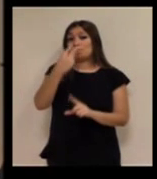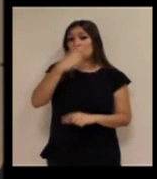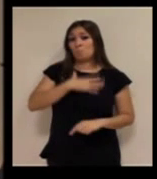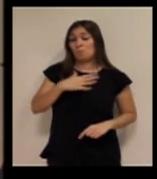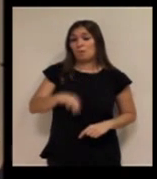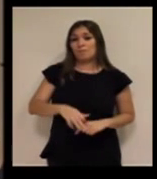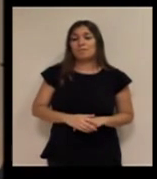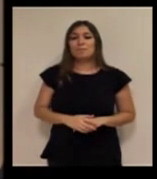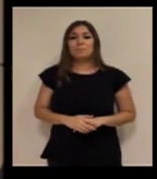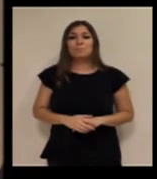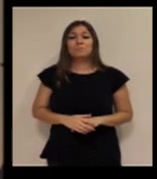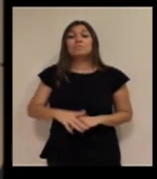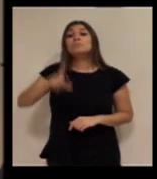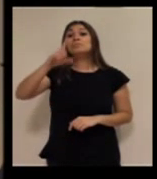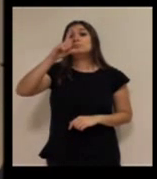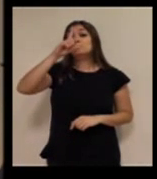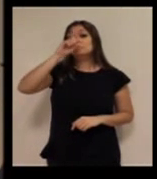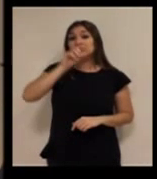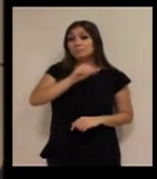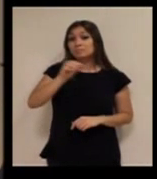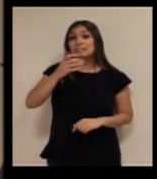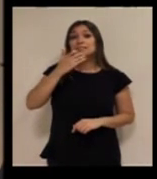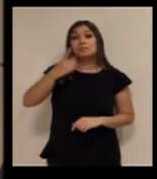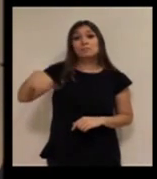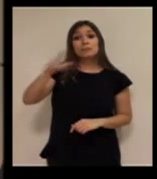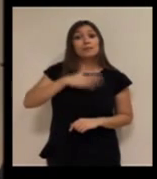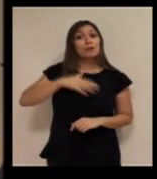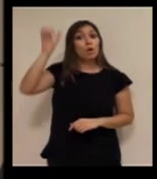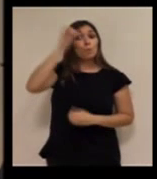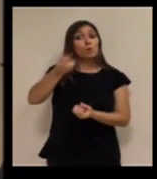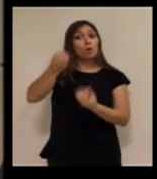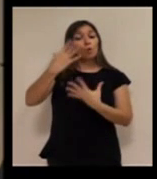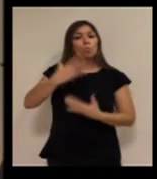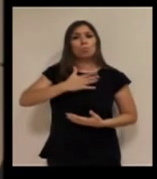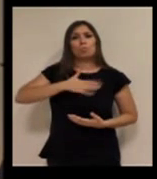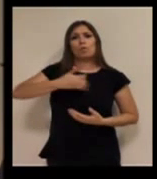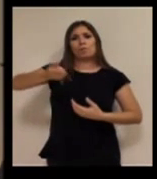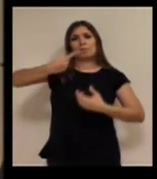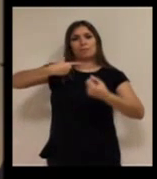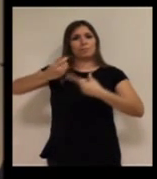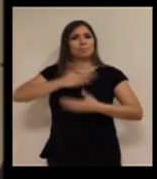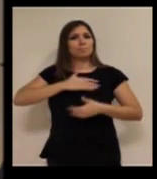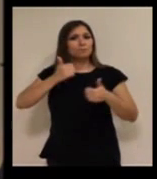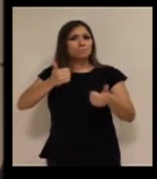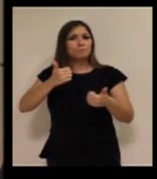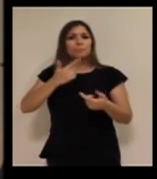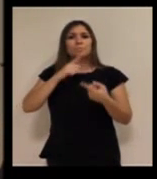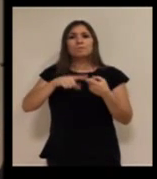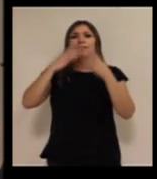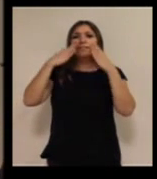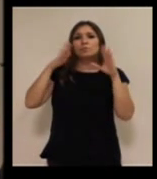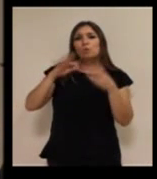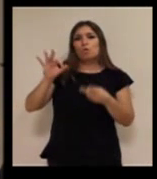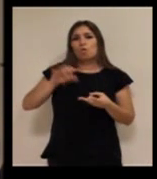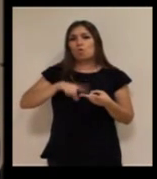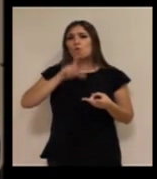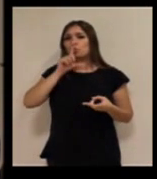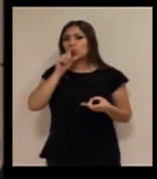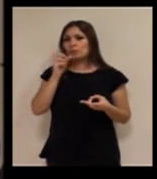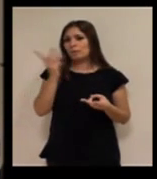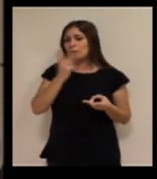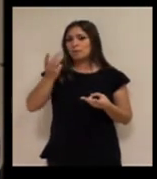Recordaros que podréis opinar mandándonos vuestros comentarios a través de Facebook o de Twitter.